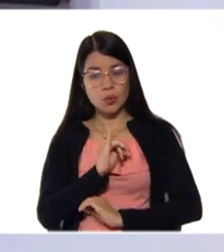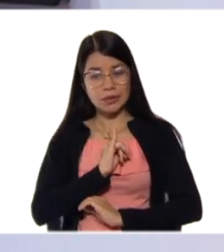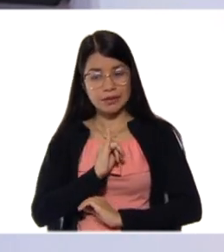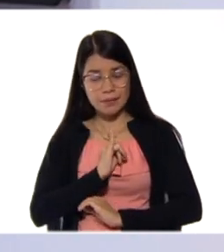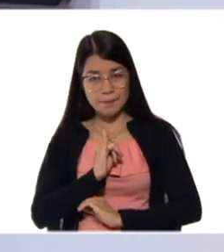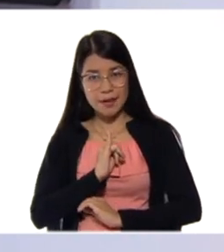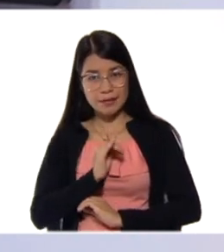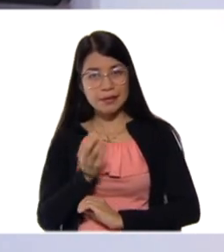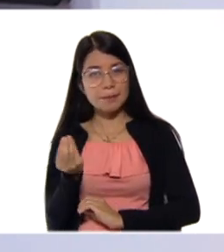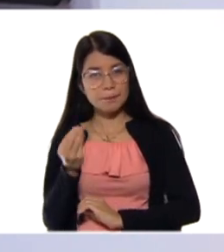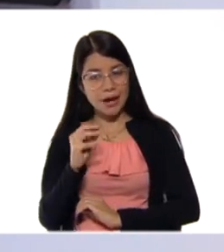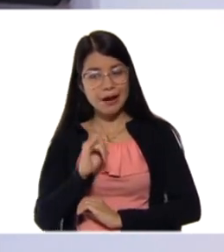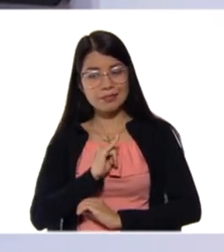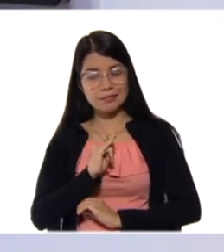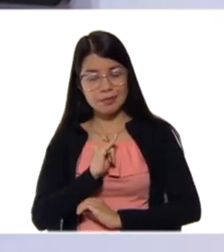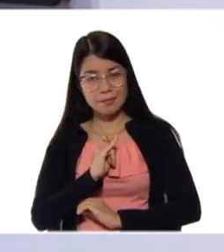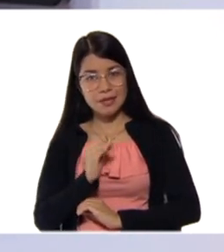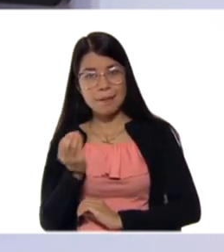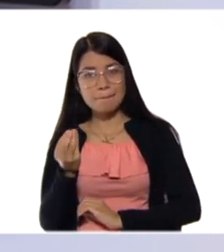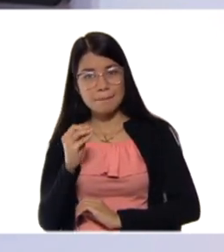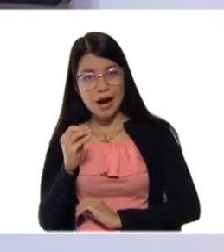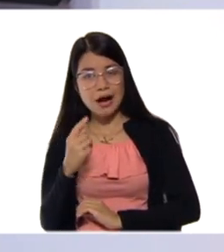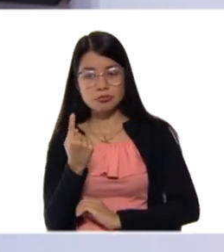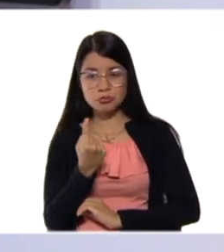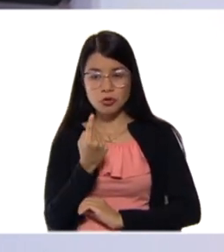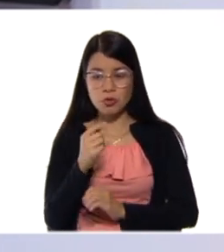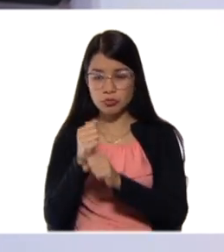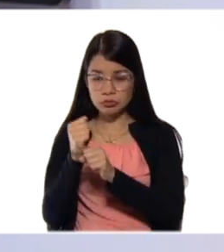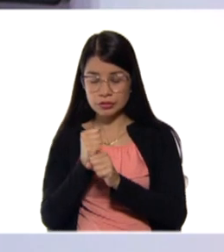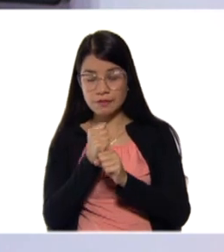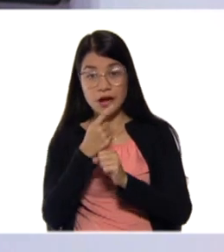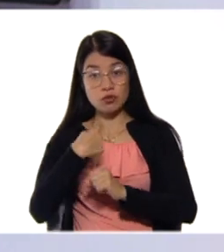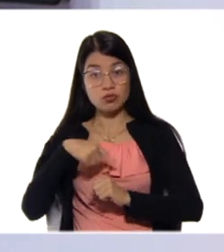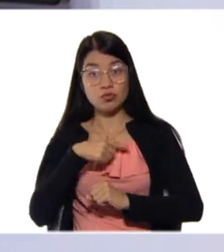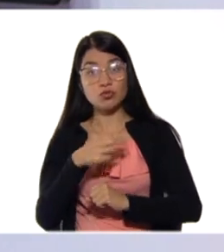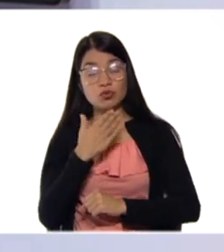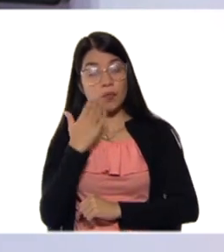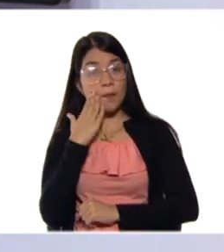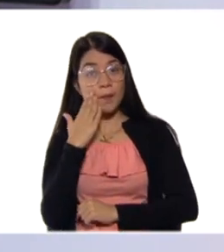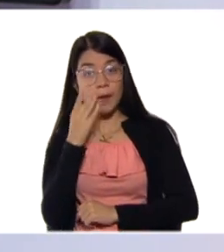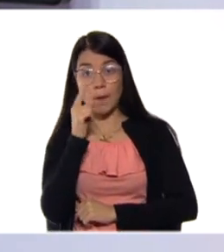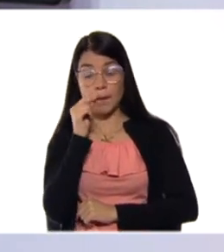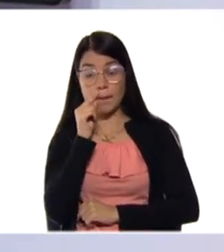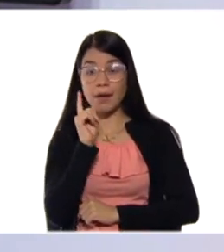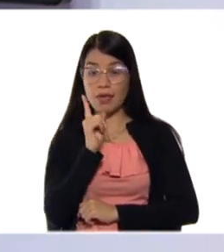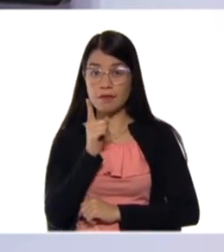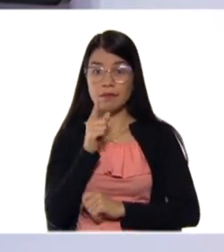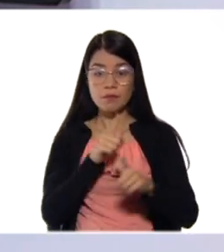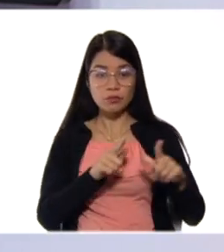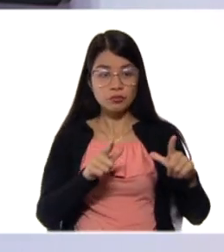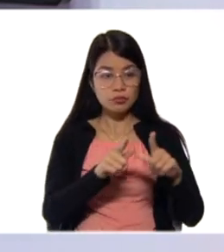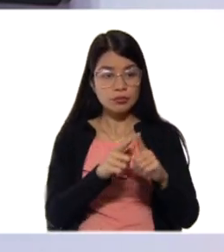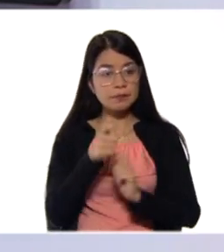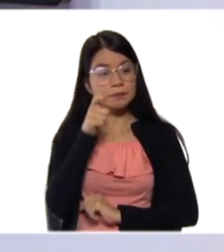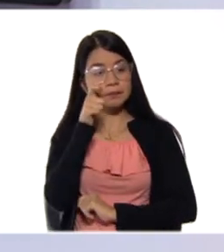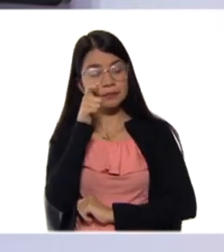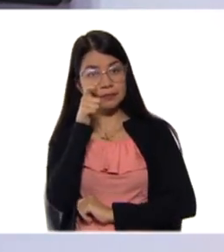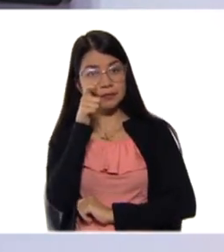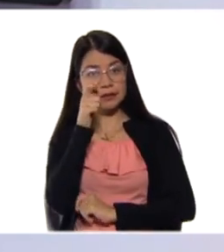elaboración de las actividades. Y nosotros, como representantes, debemos darle el espacio y tutorial ese trabajo.